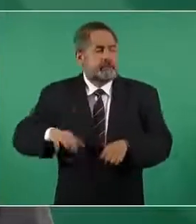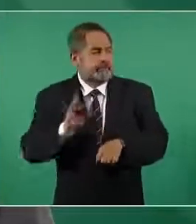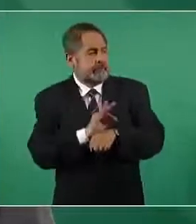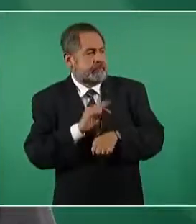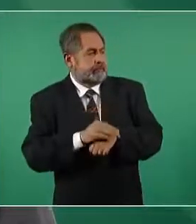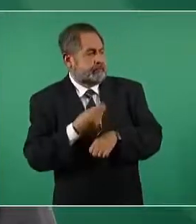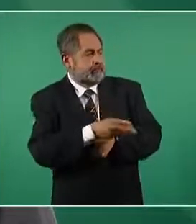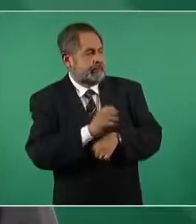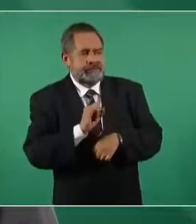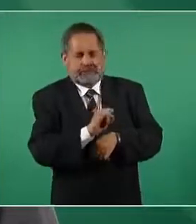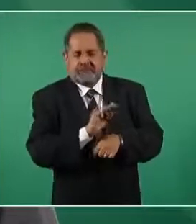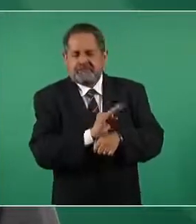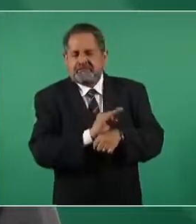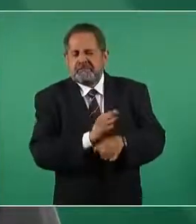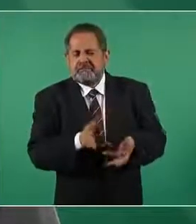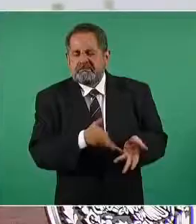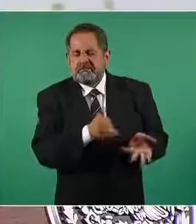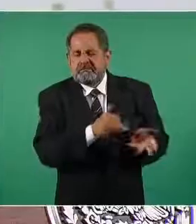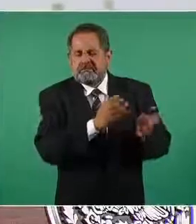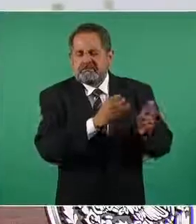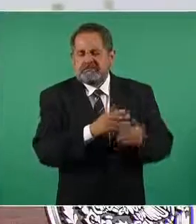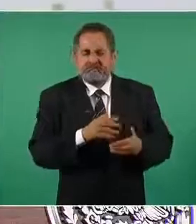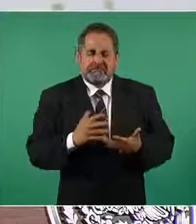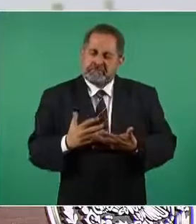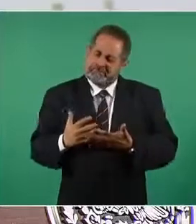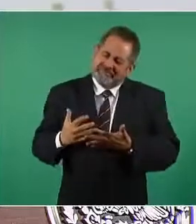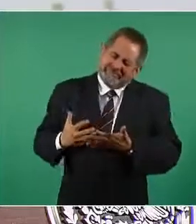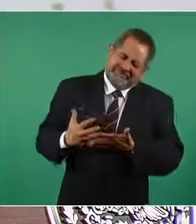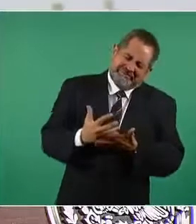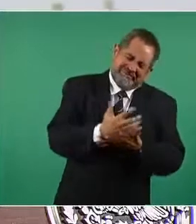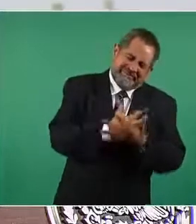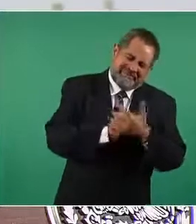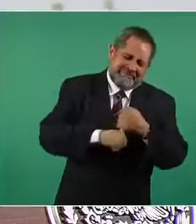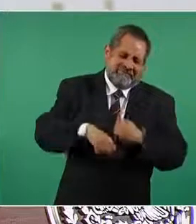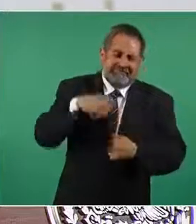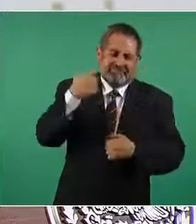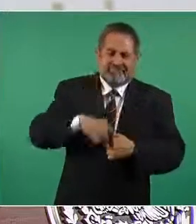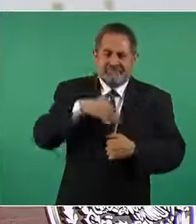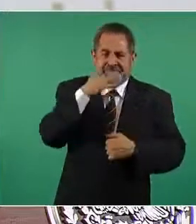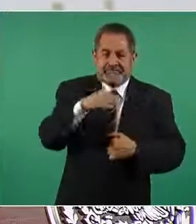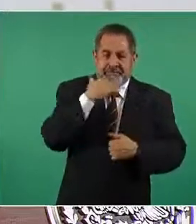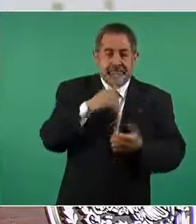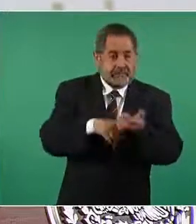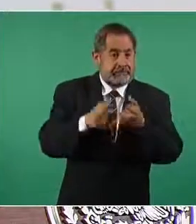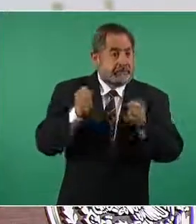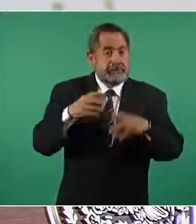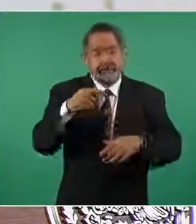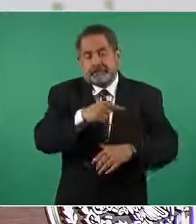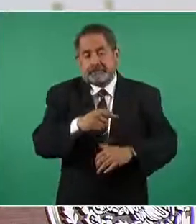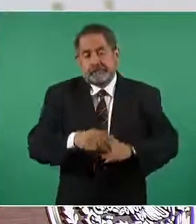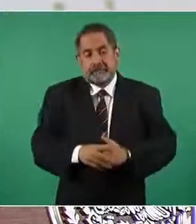grandes fortunas acumuladas